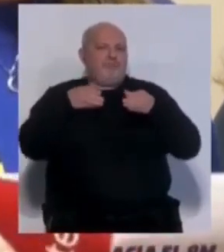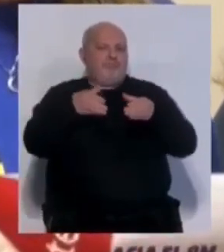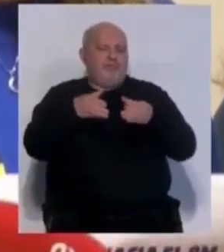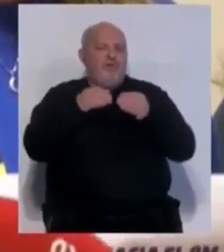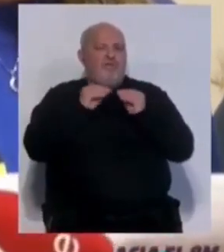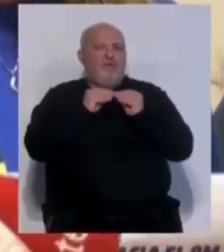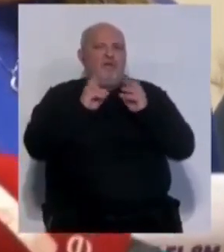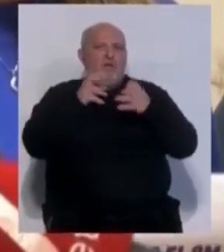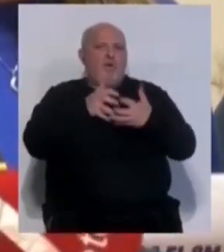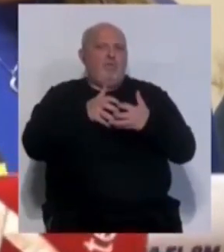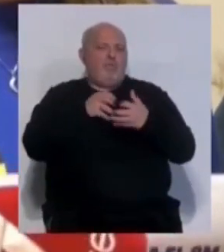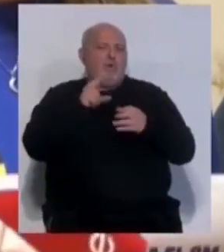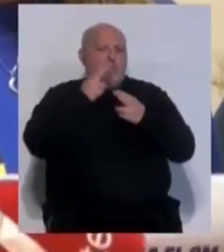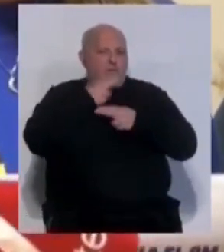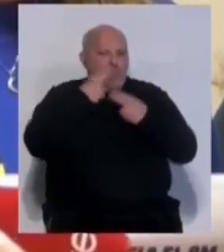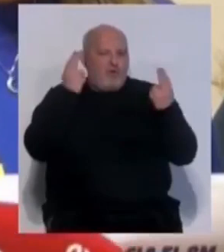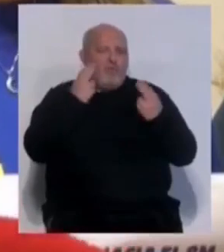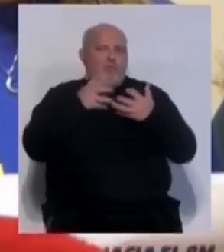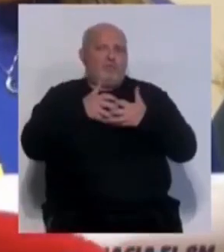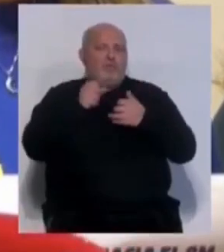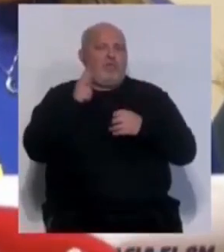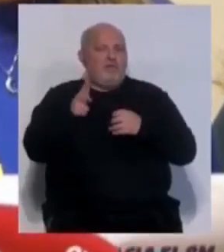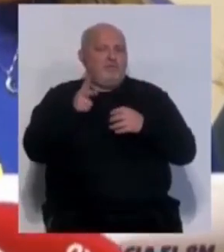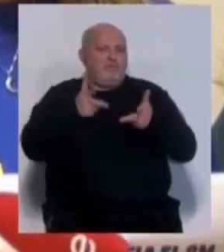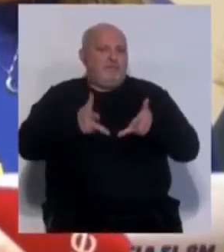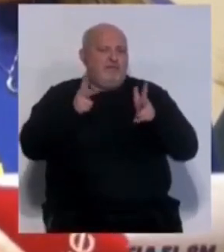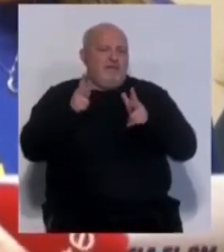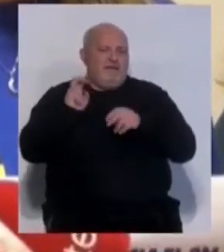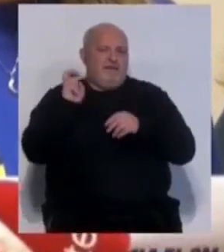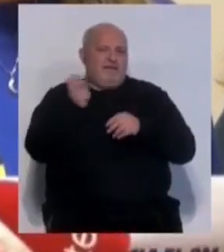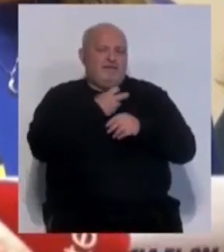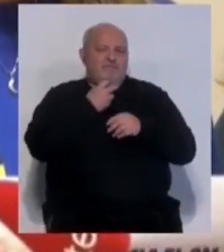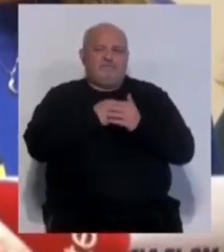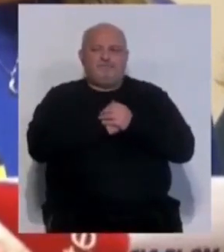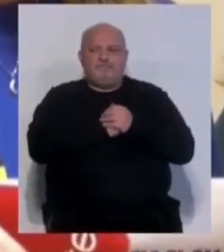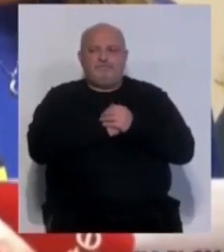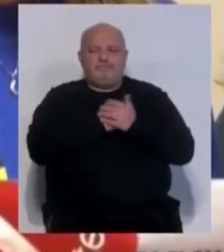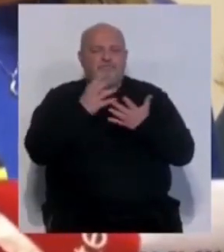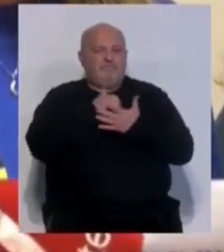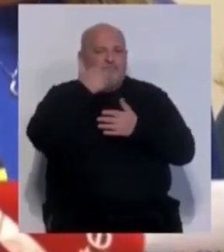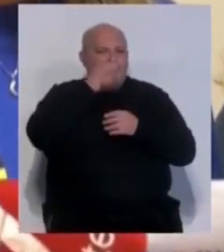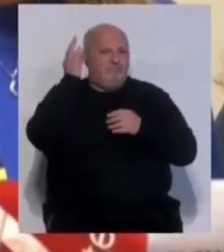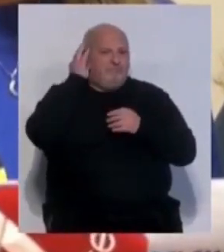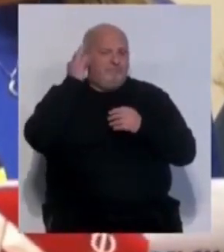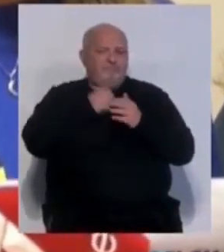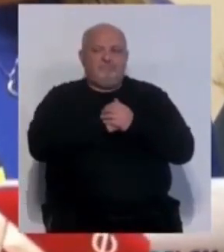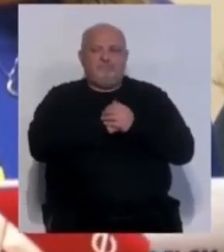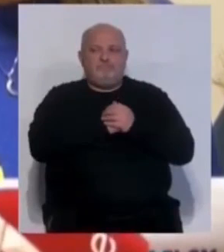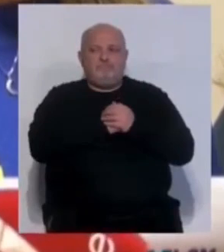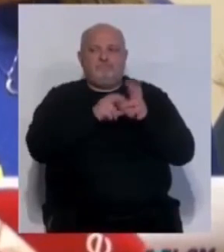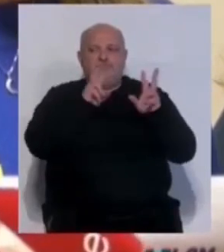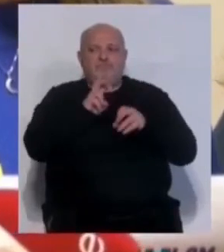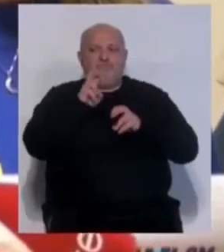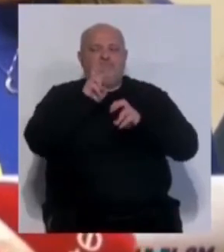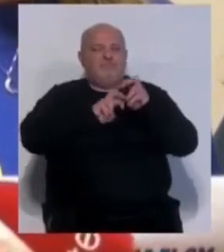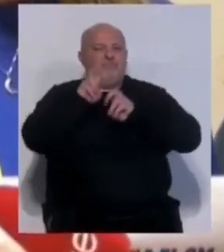una forma de luchar por los públicos, de luchar por los derechos y las libertades de todas, de todos y de todes y, por supuesto,